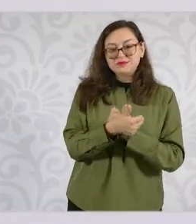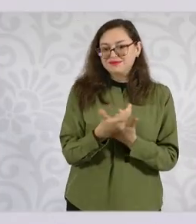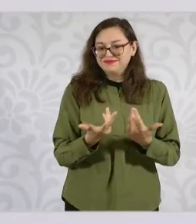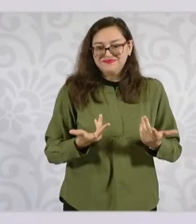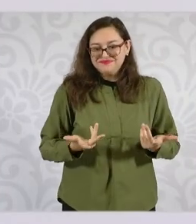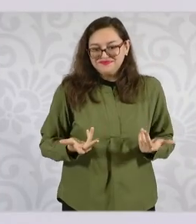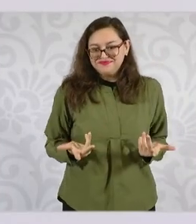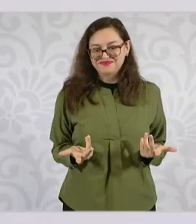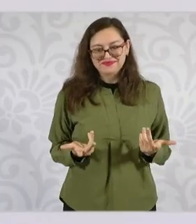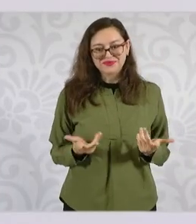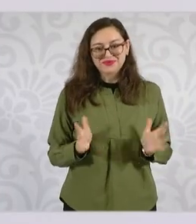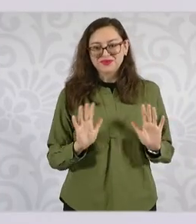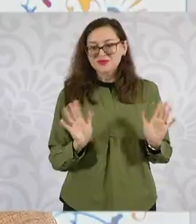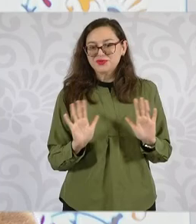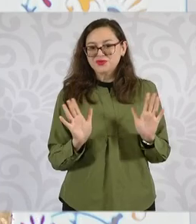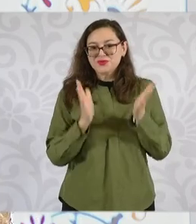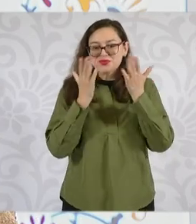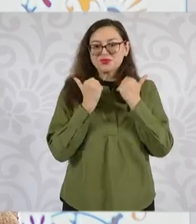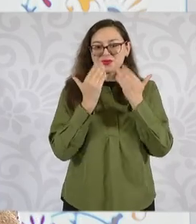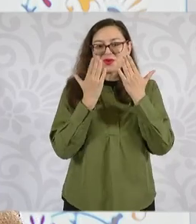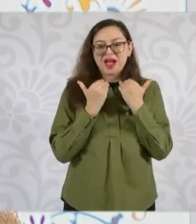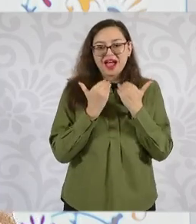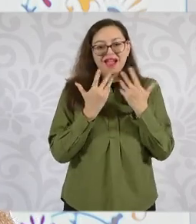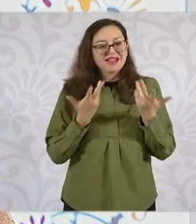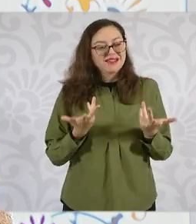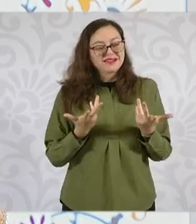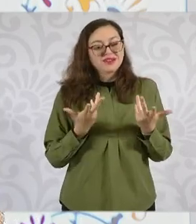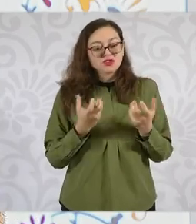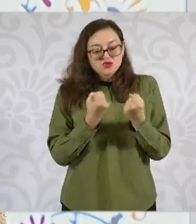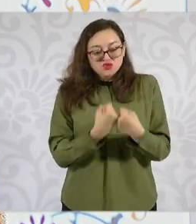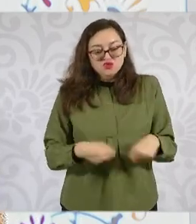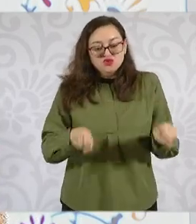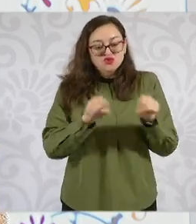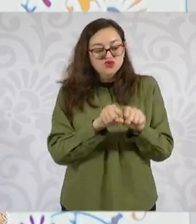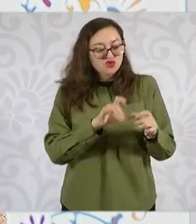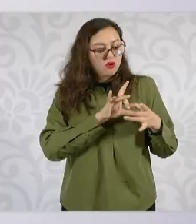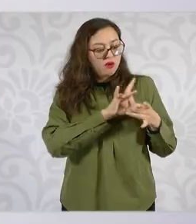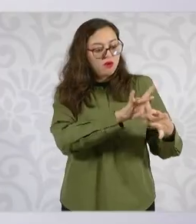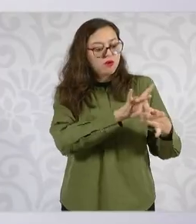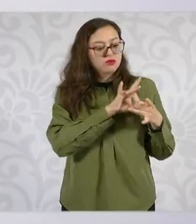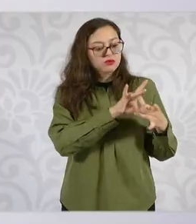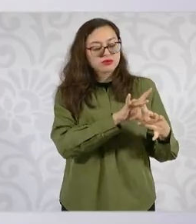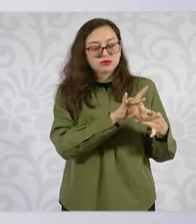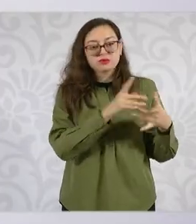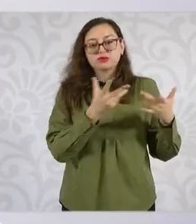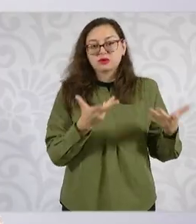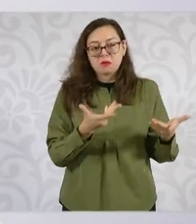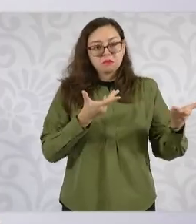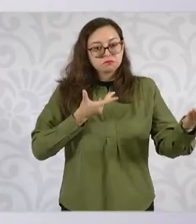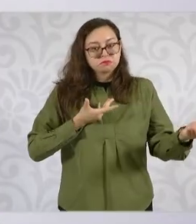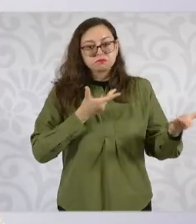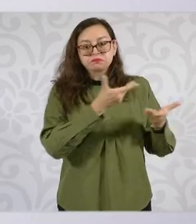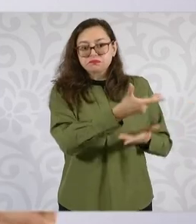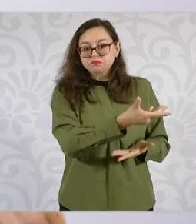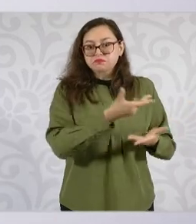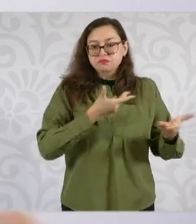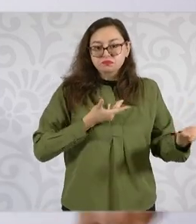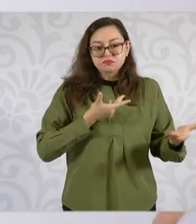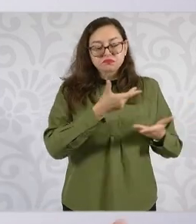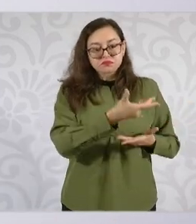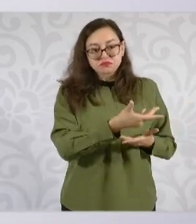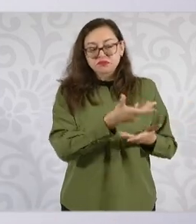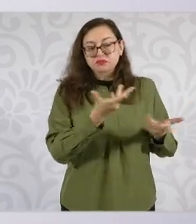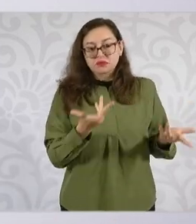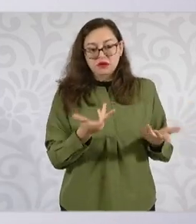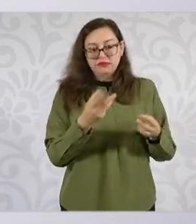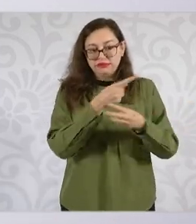inversiones de Estados Unidos, sino que nos complementamos en este tratado comercial que permite que haya inversiones en México,